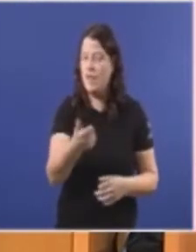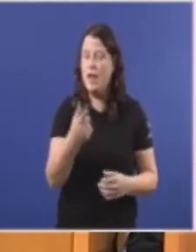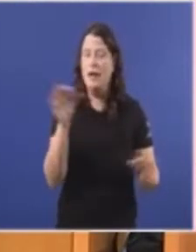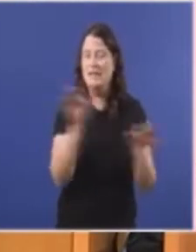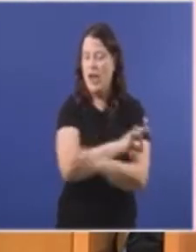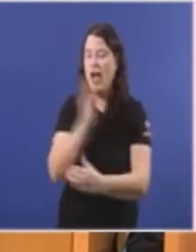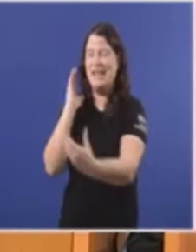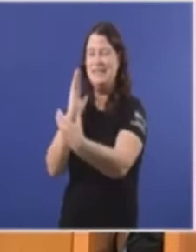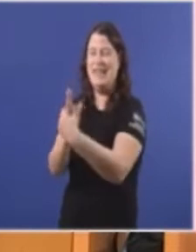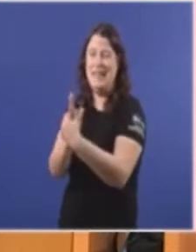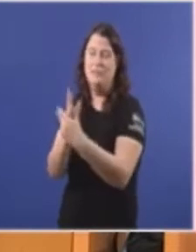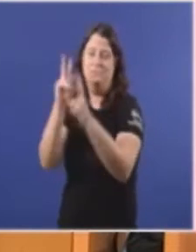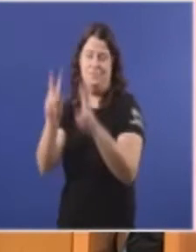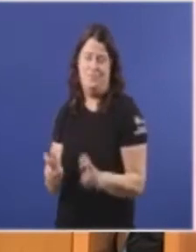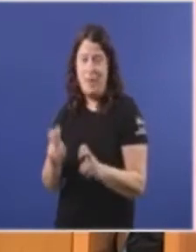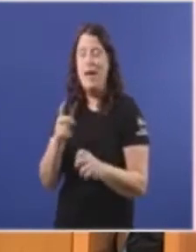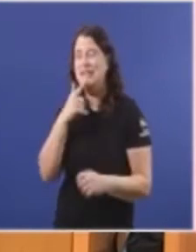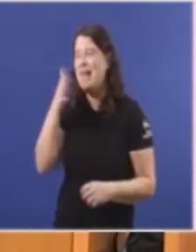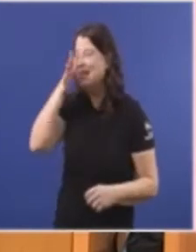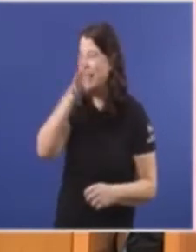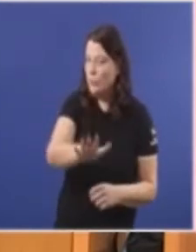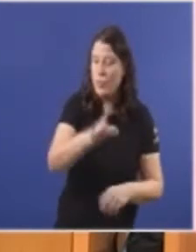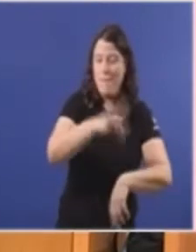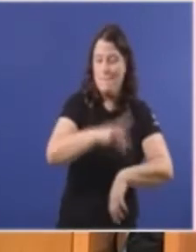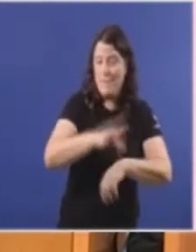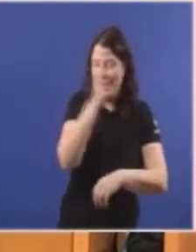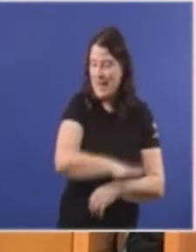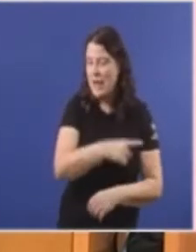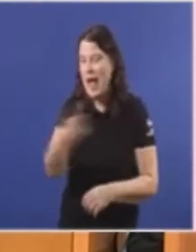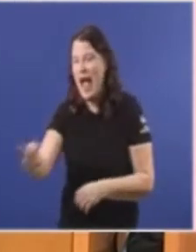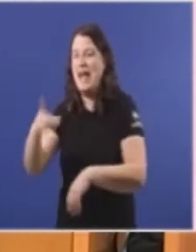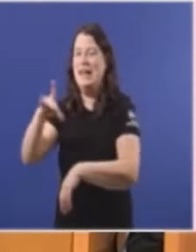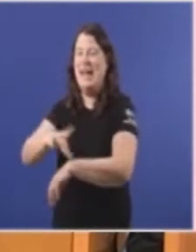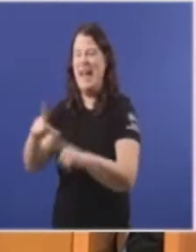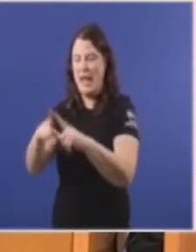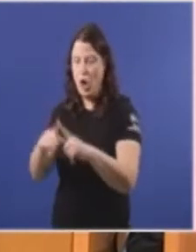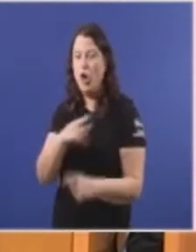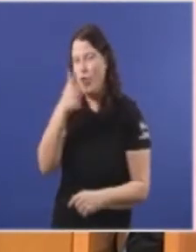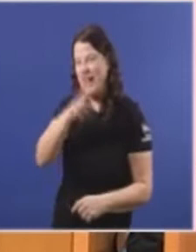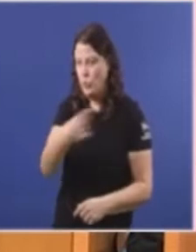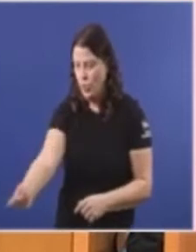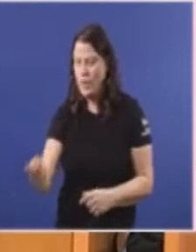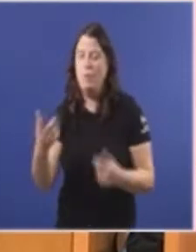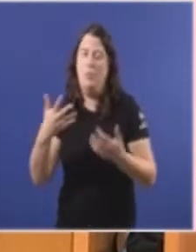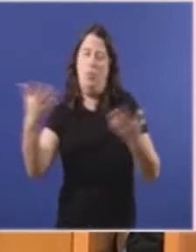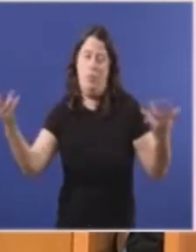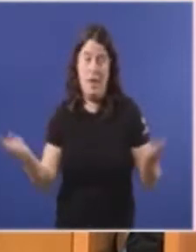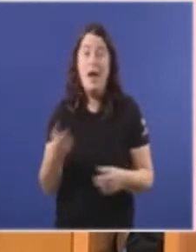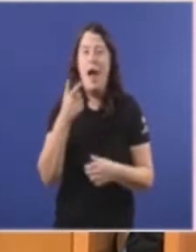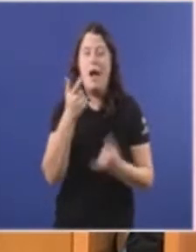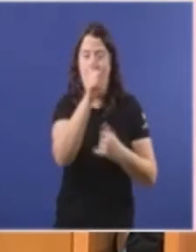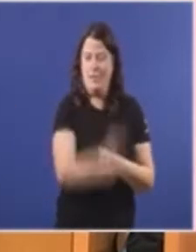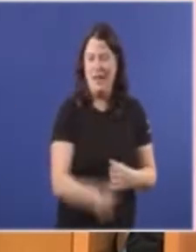expediente disciplinario É unha denuncia dun pediatra Sobre un ginecólogo Por entender, etc, etc Señor Feijó Vostede